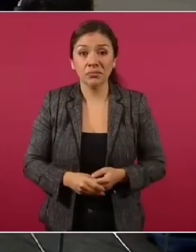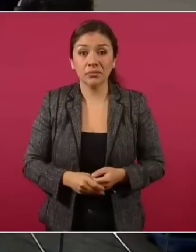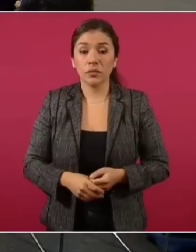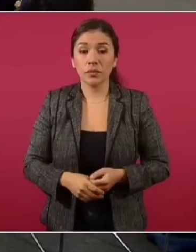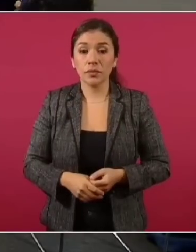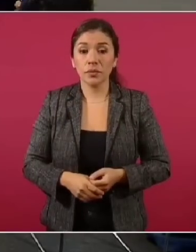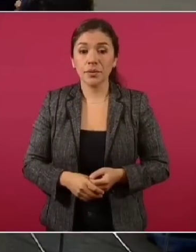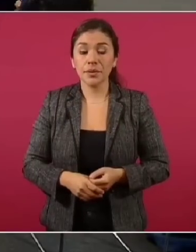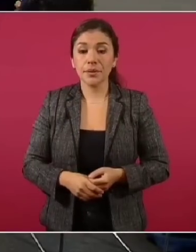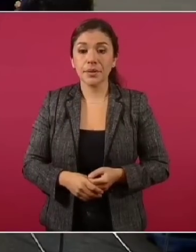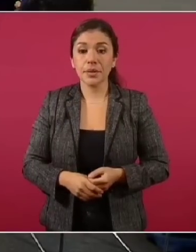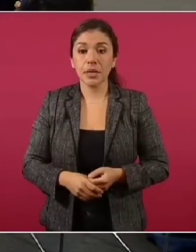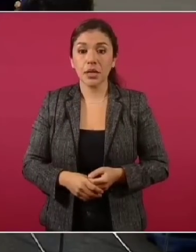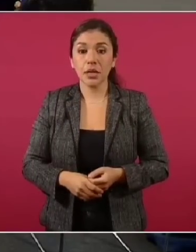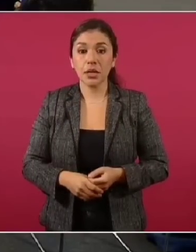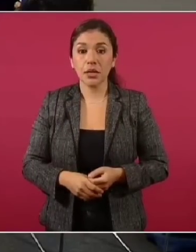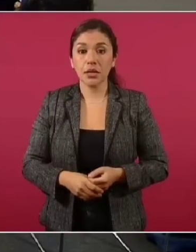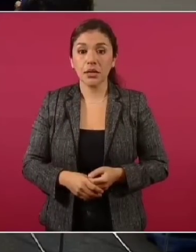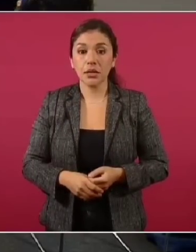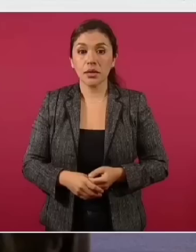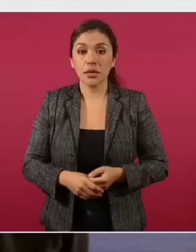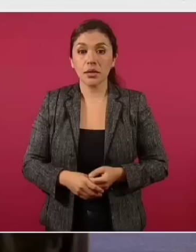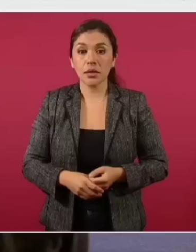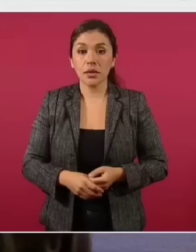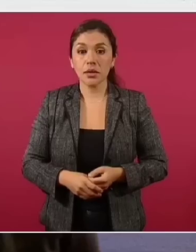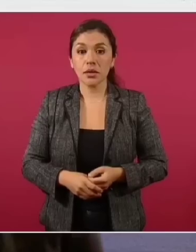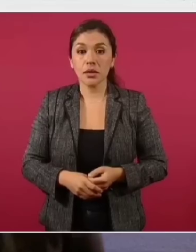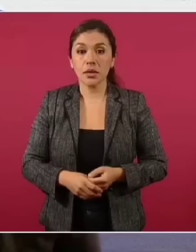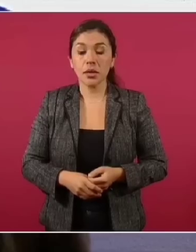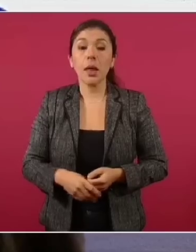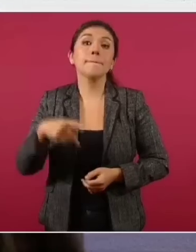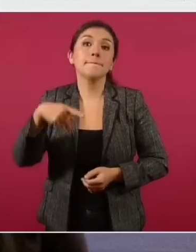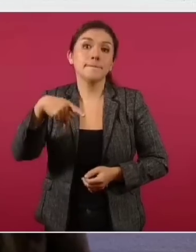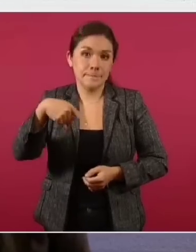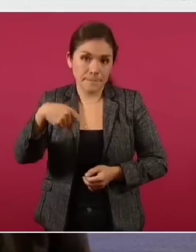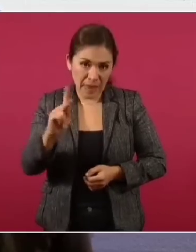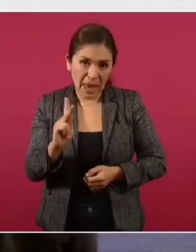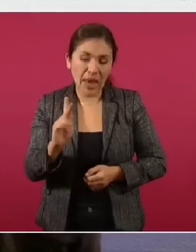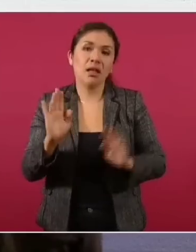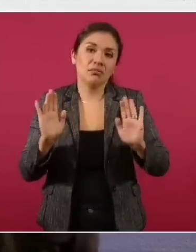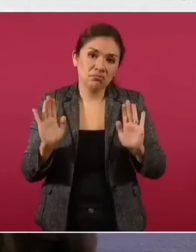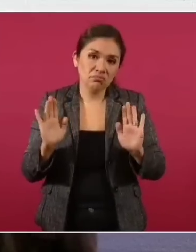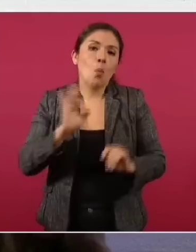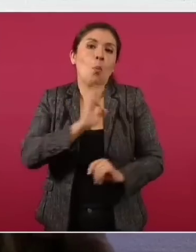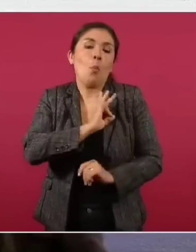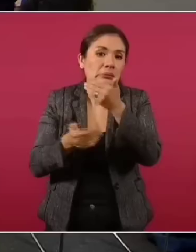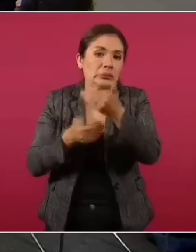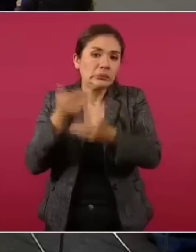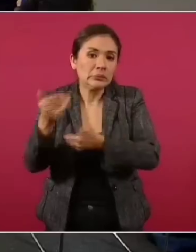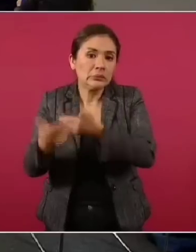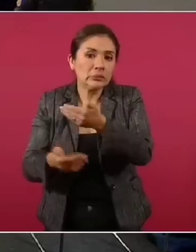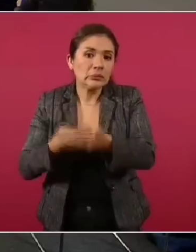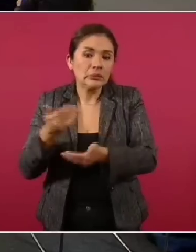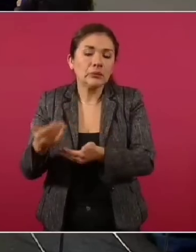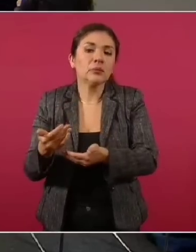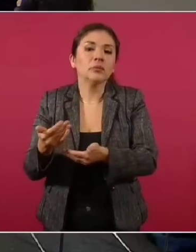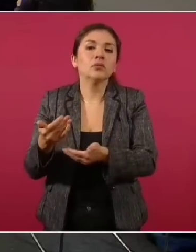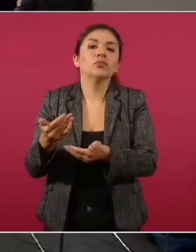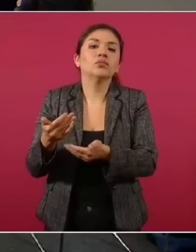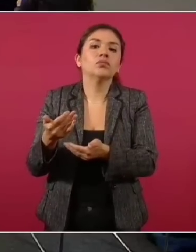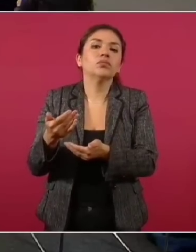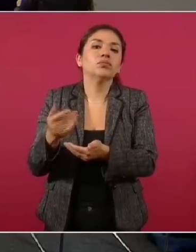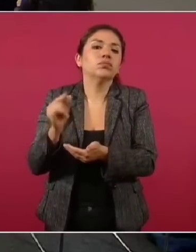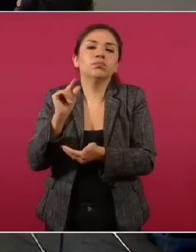Sin embargo, puede haber un pequeño